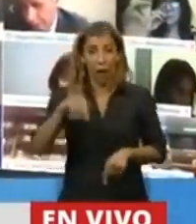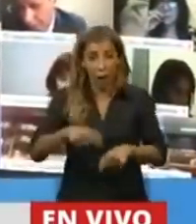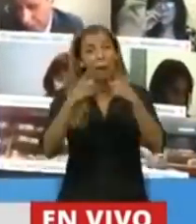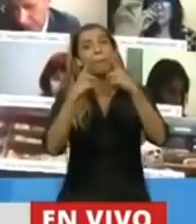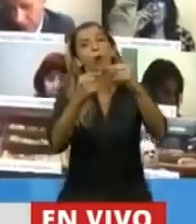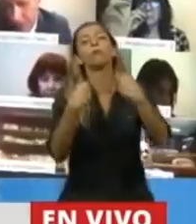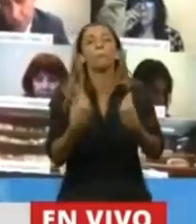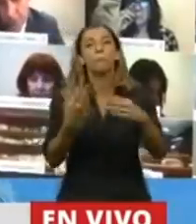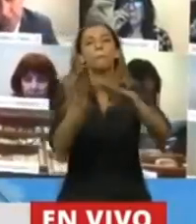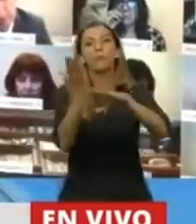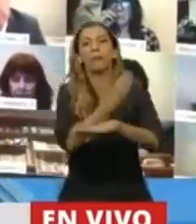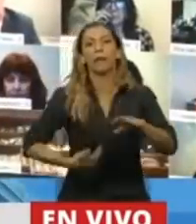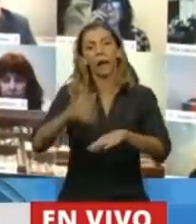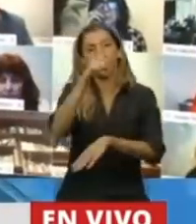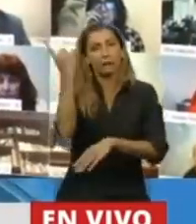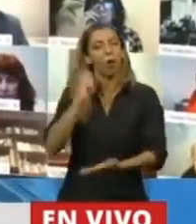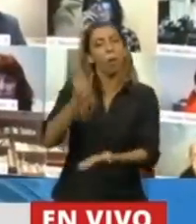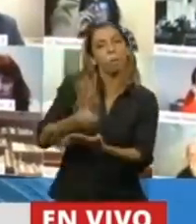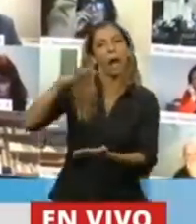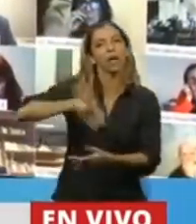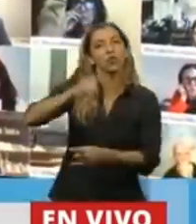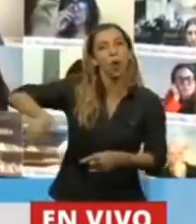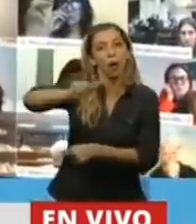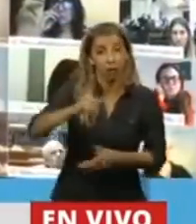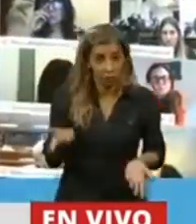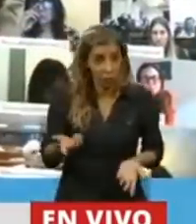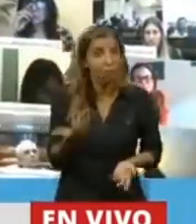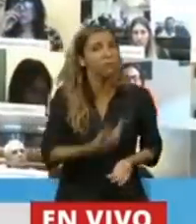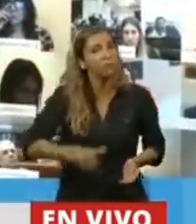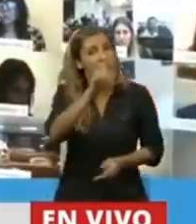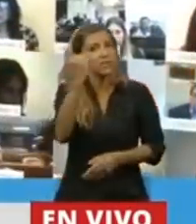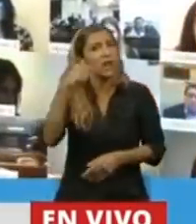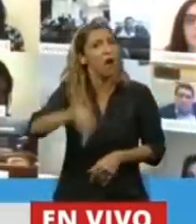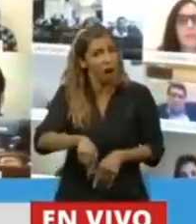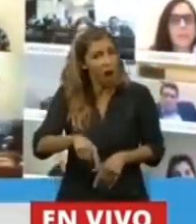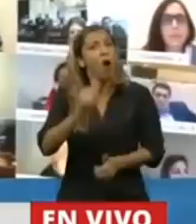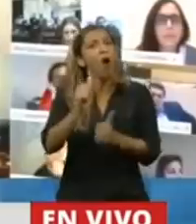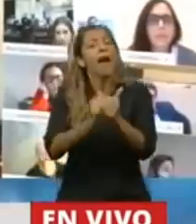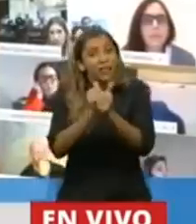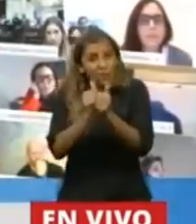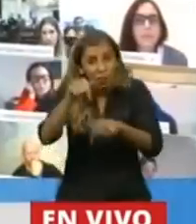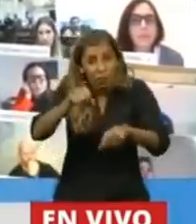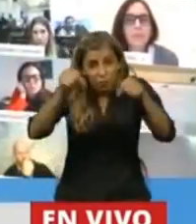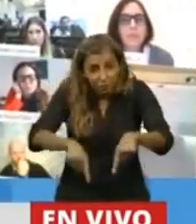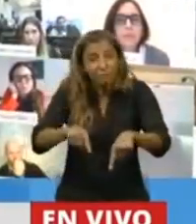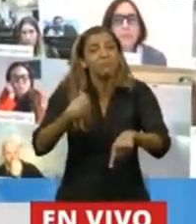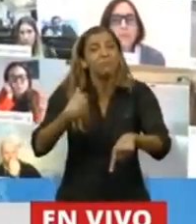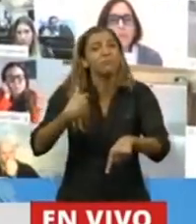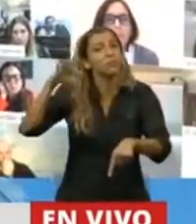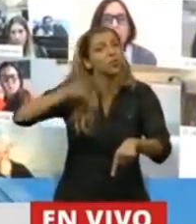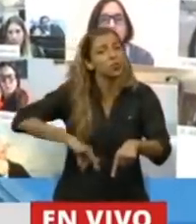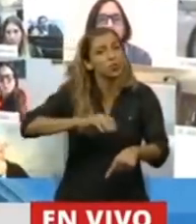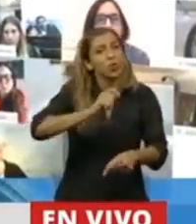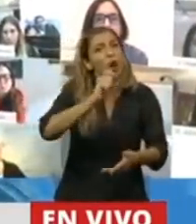Es el Estado el que está pagando en mucha industria argentina la mitad del salario. Porque obviamente no hay